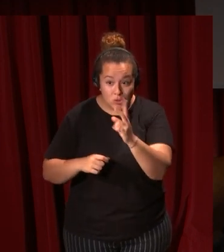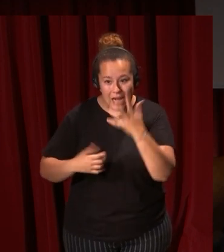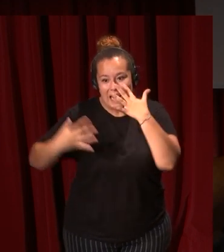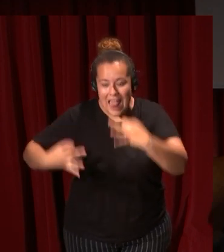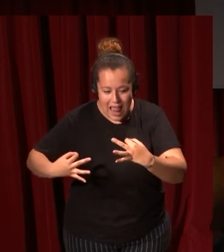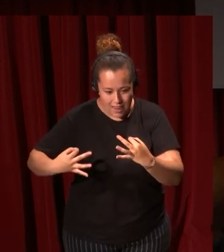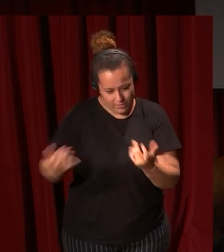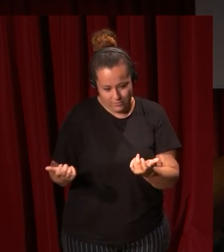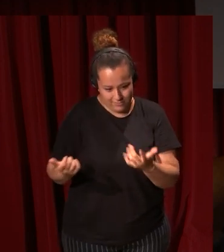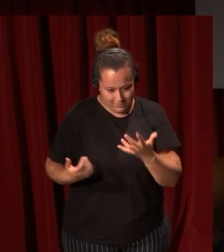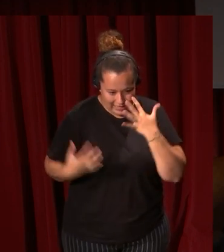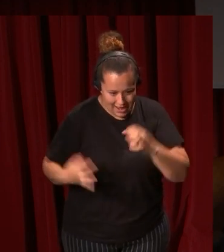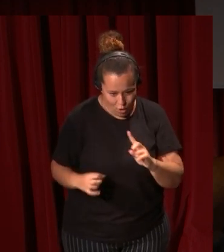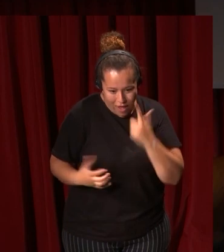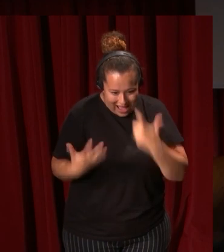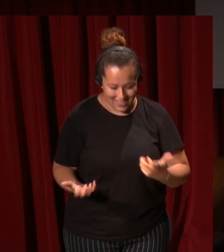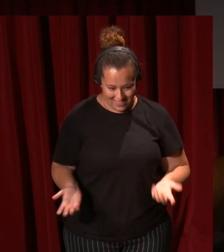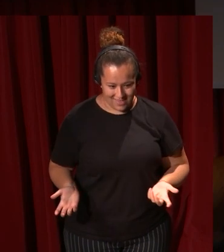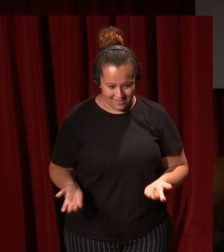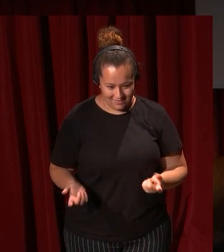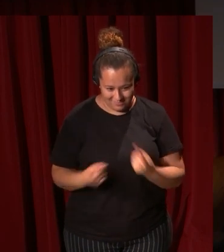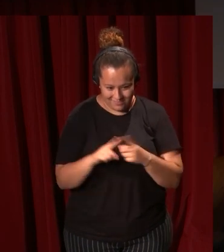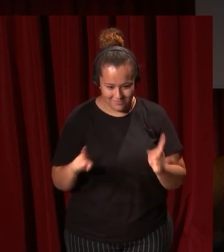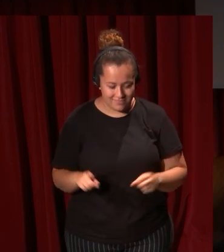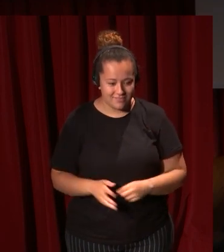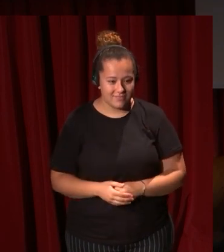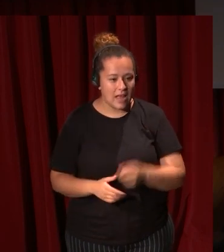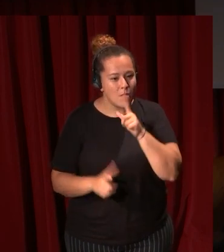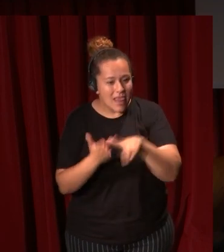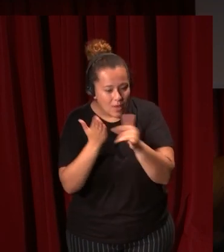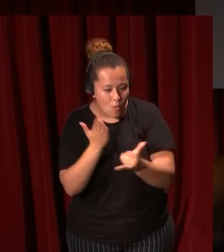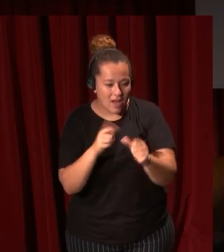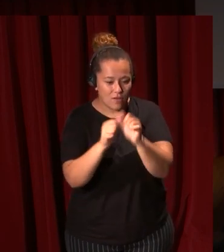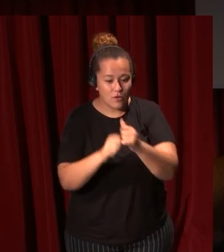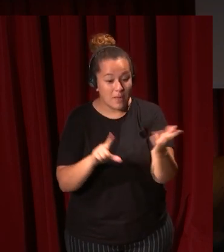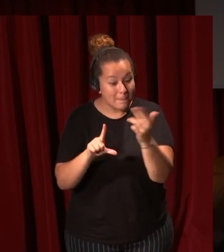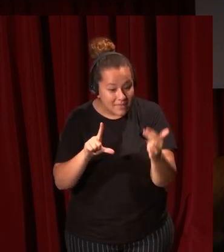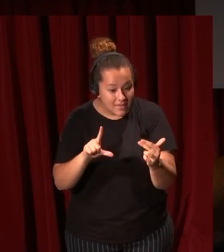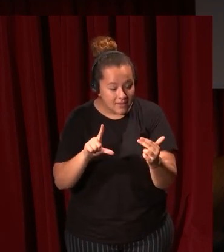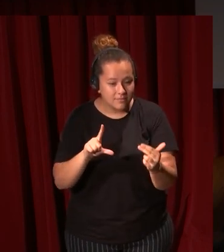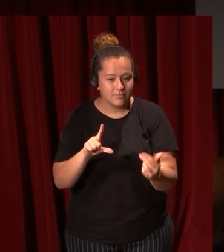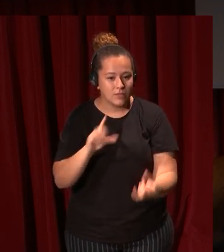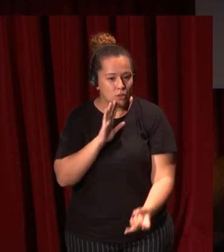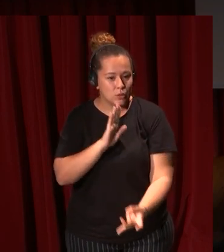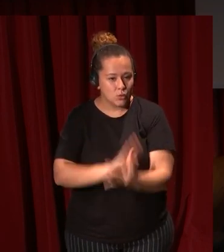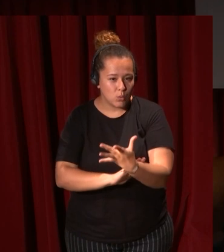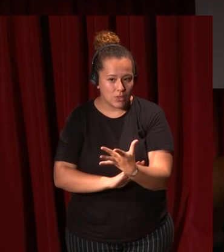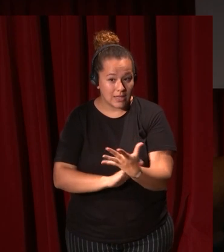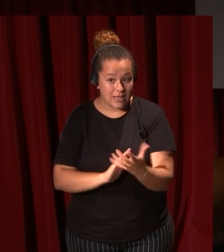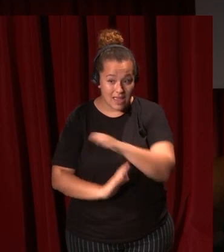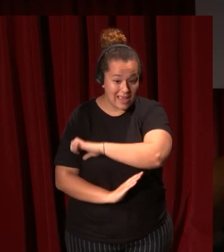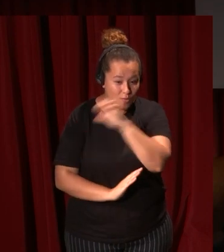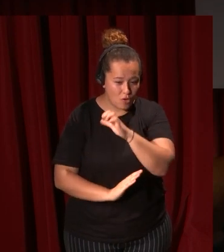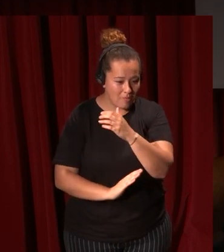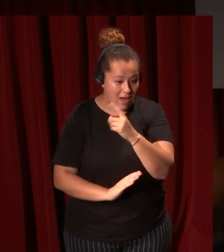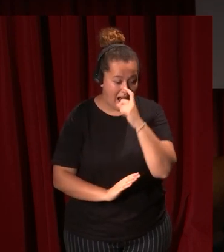pero no es real en última instancia es arte ese lenguaje esa manera de pintar surge en toda Europa